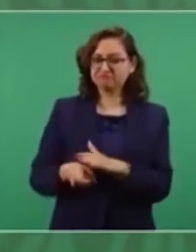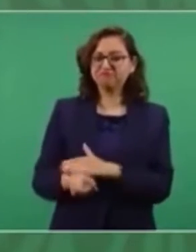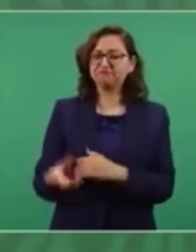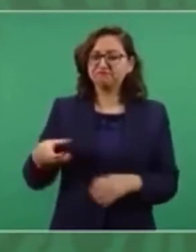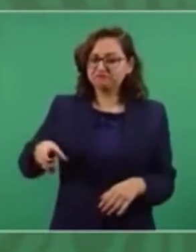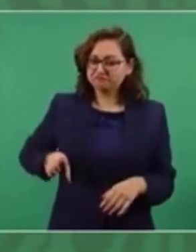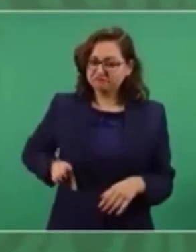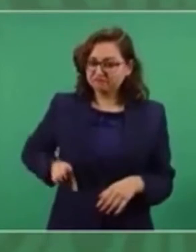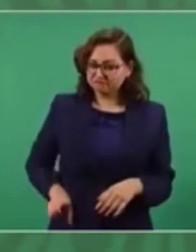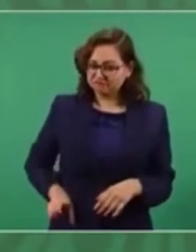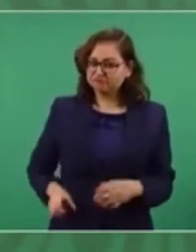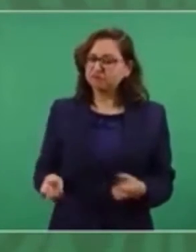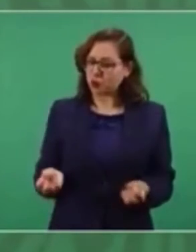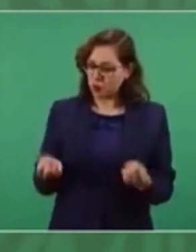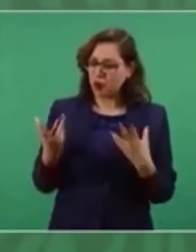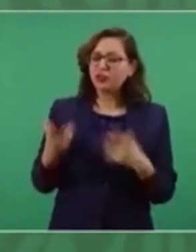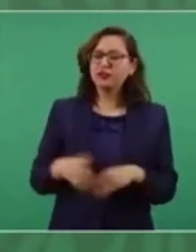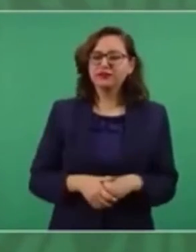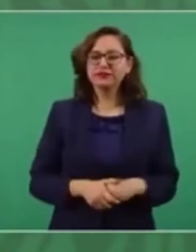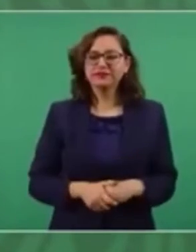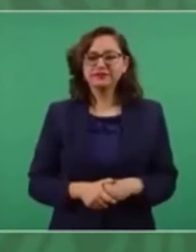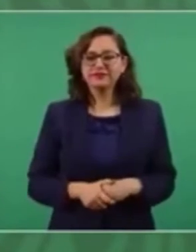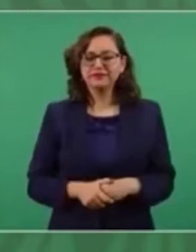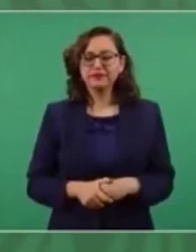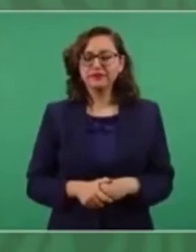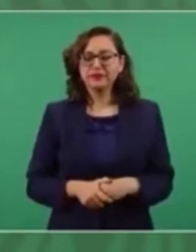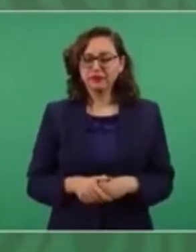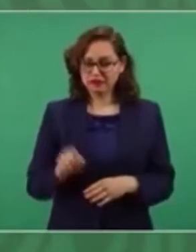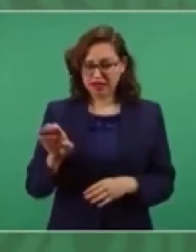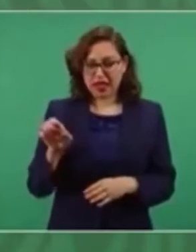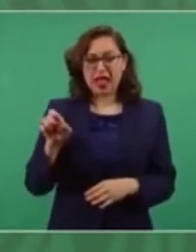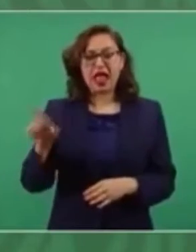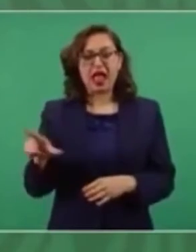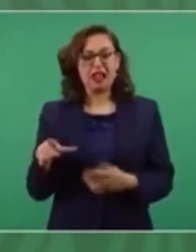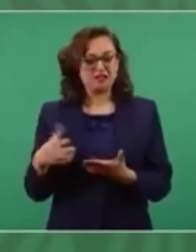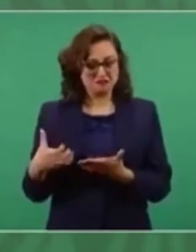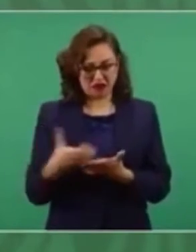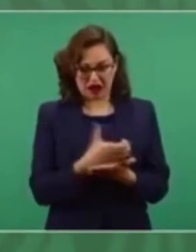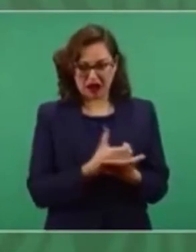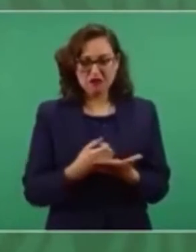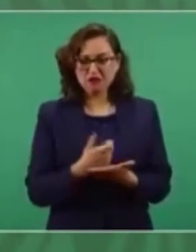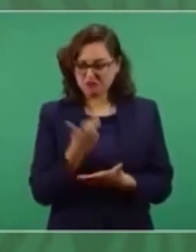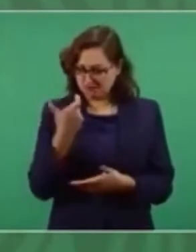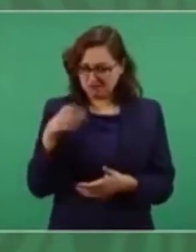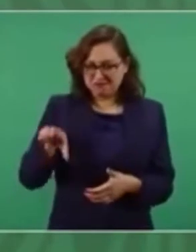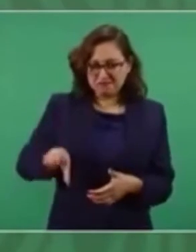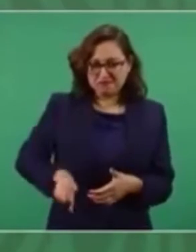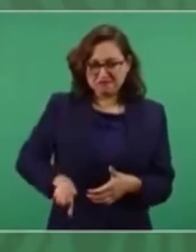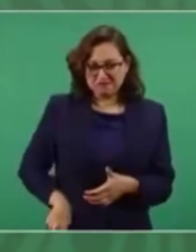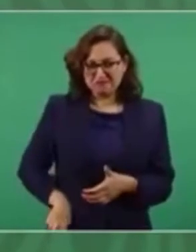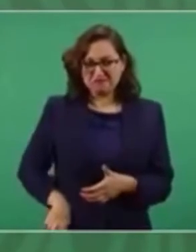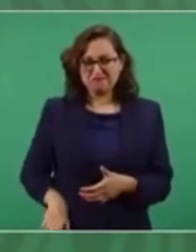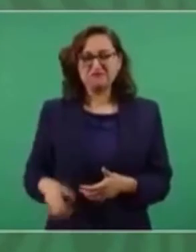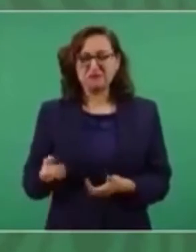cuánto ganó por